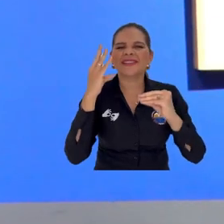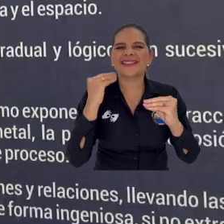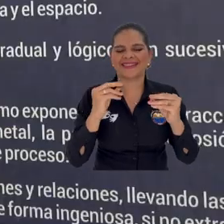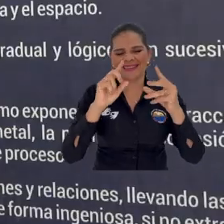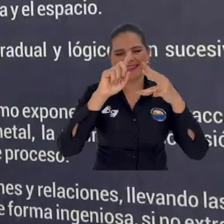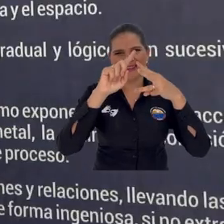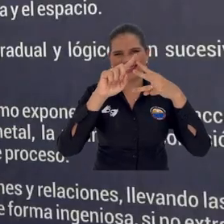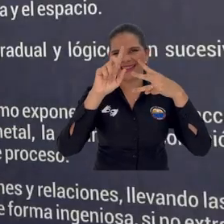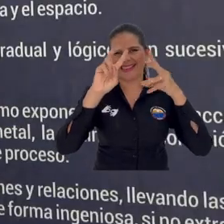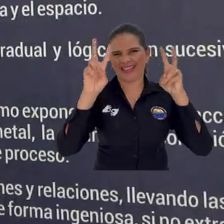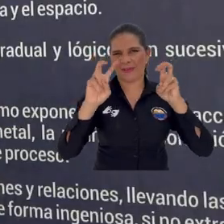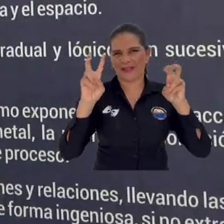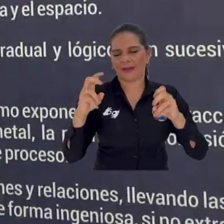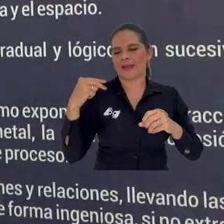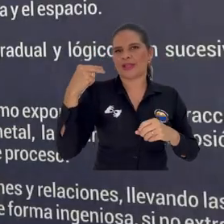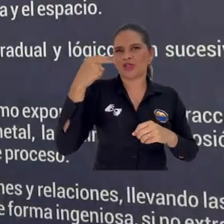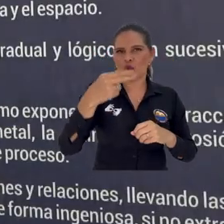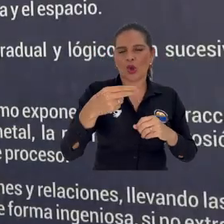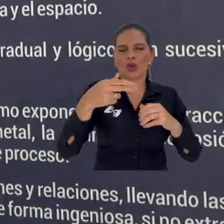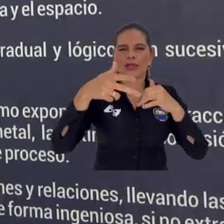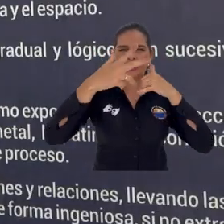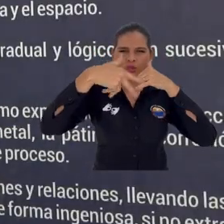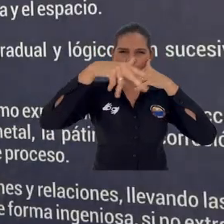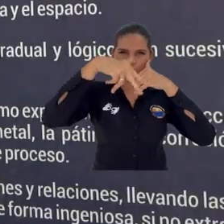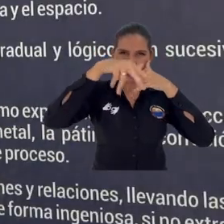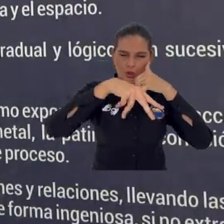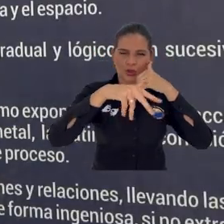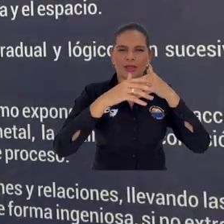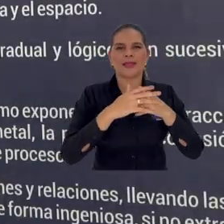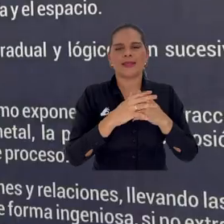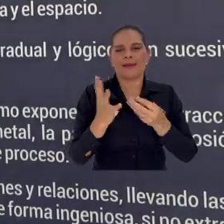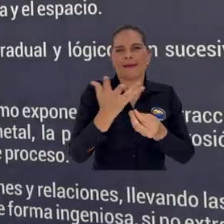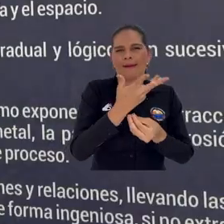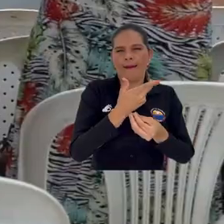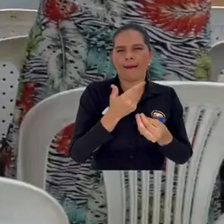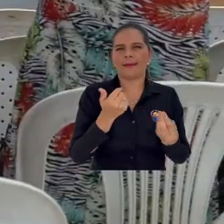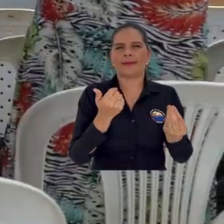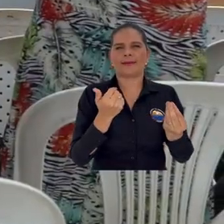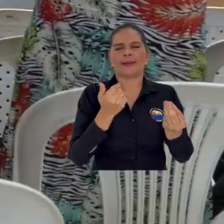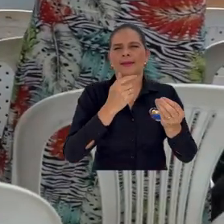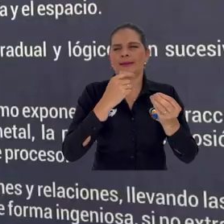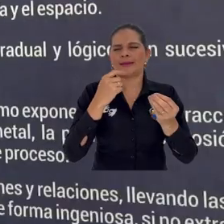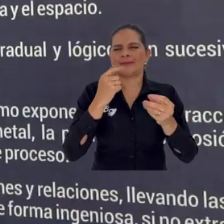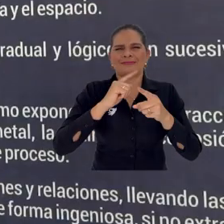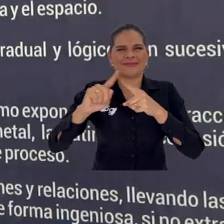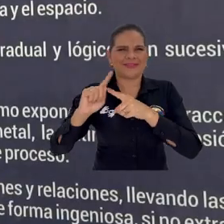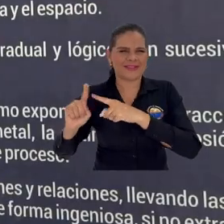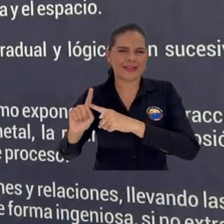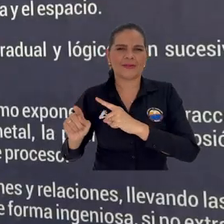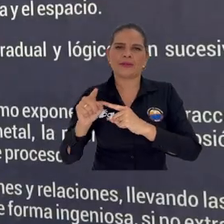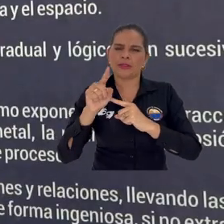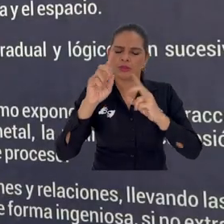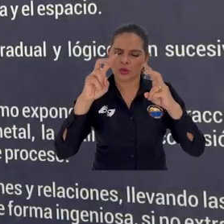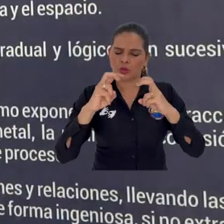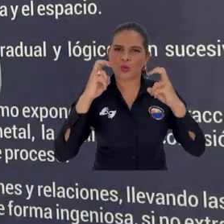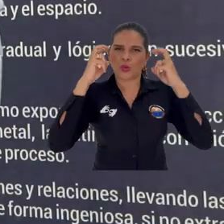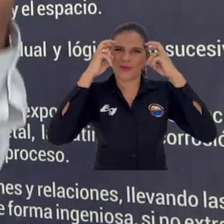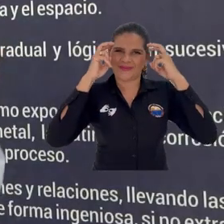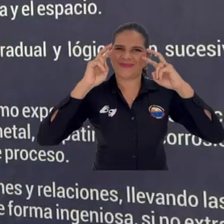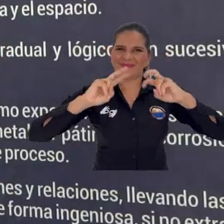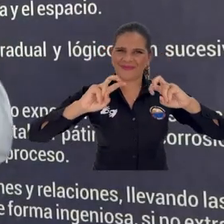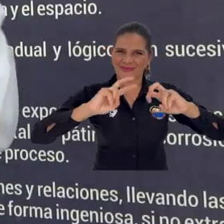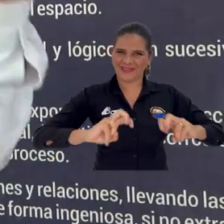tres temas. Se combina la historia, la sociología, la antropología, las artes. Estamos combinando la generación del conocimiento,